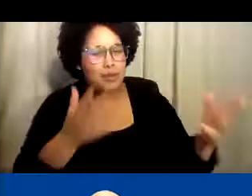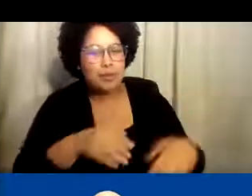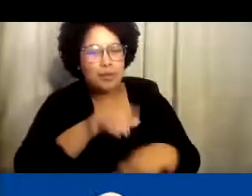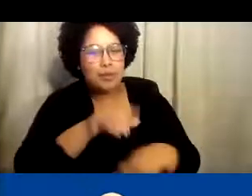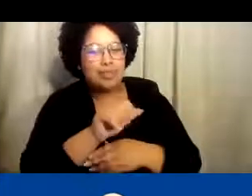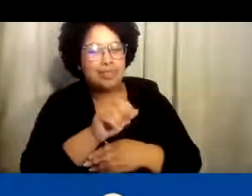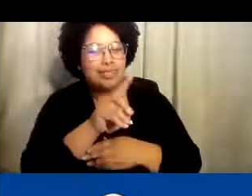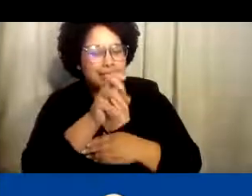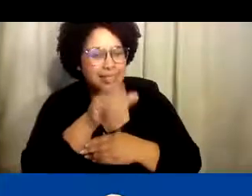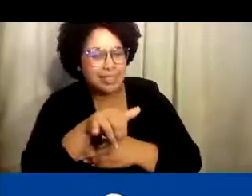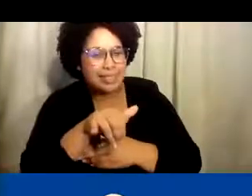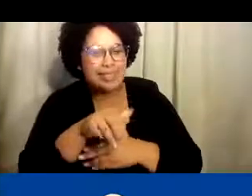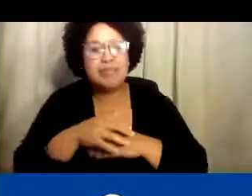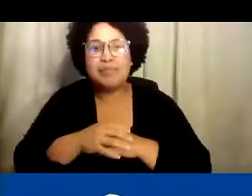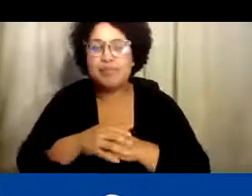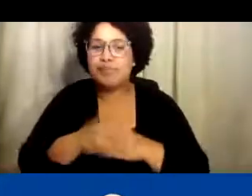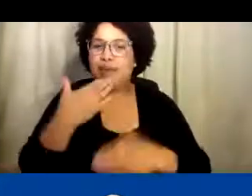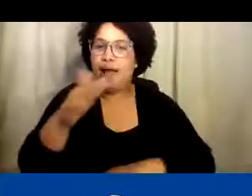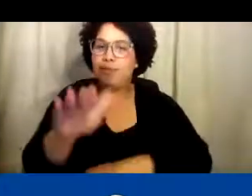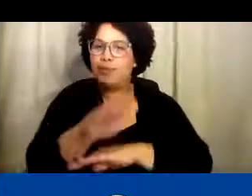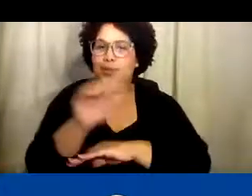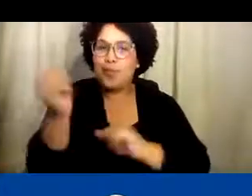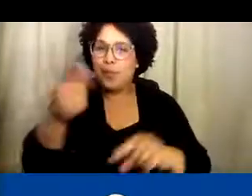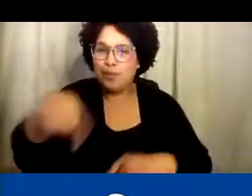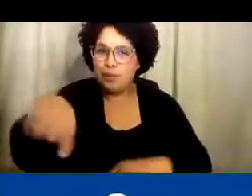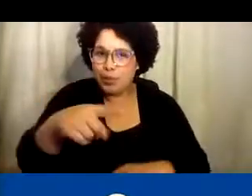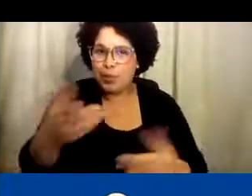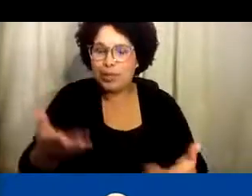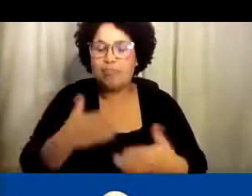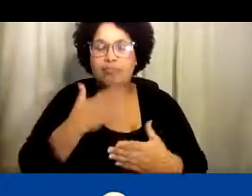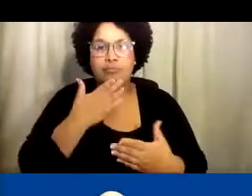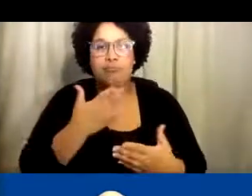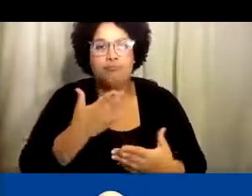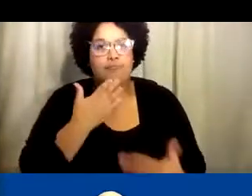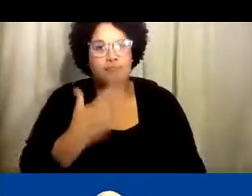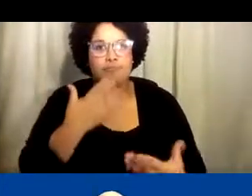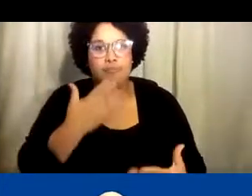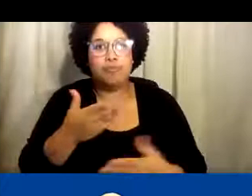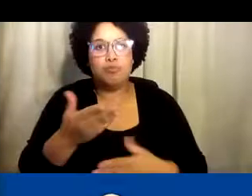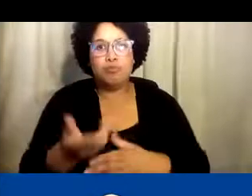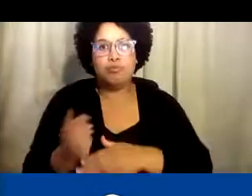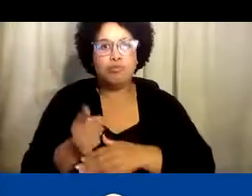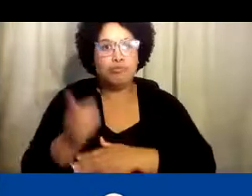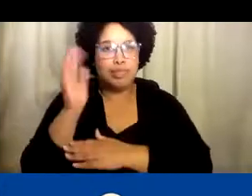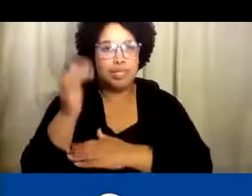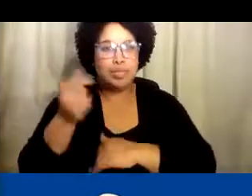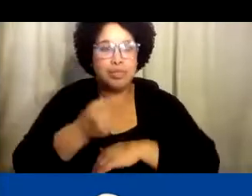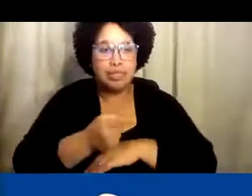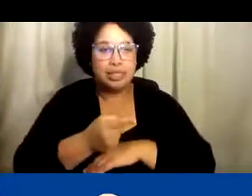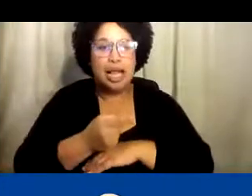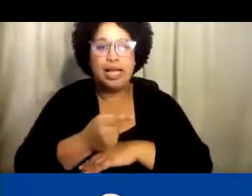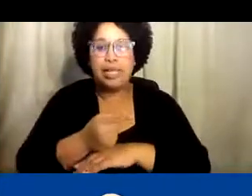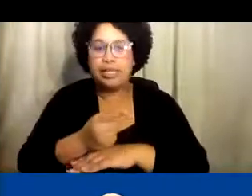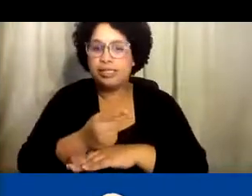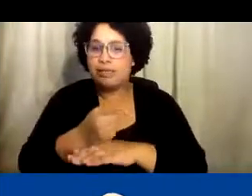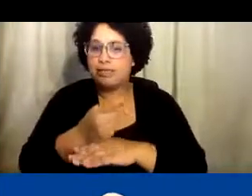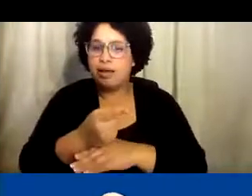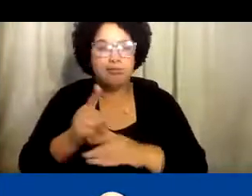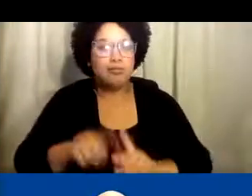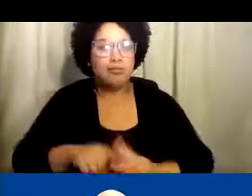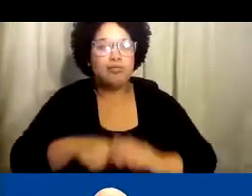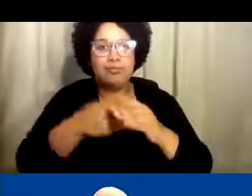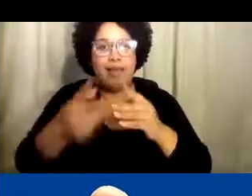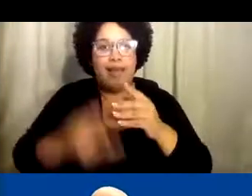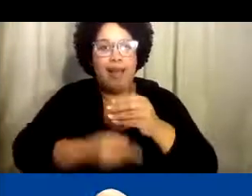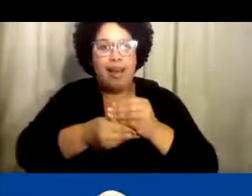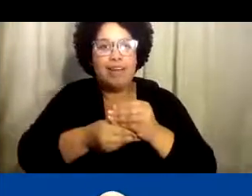Discapacidad de California. Buenas tardes, Lendi. Muchas gracias. Buenas tardes a todos. Es un placer presentarles a todos su día de hoy